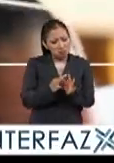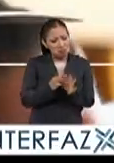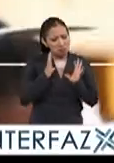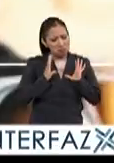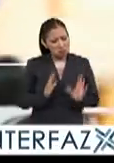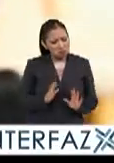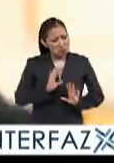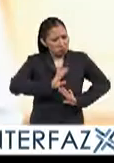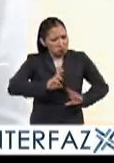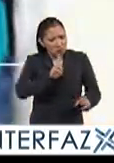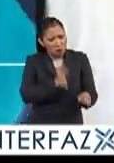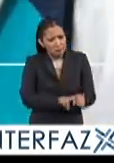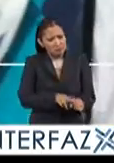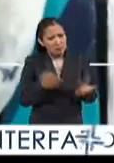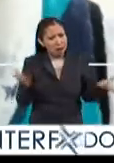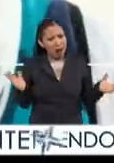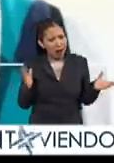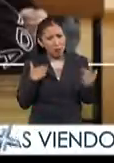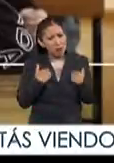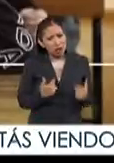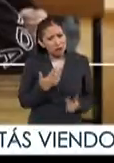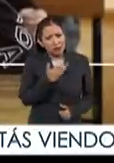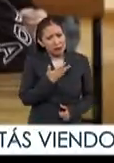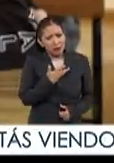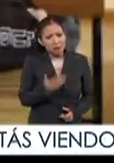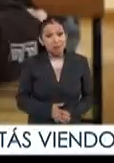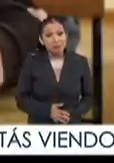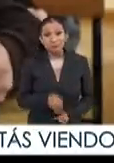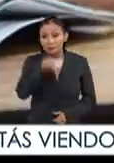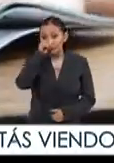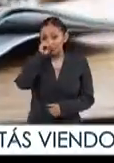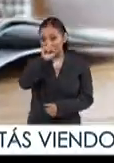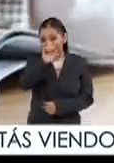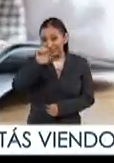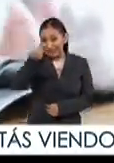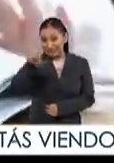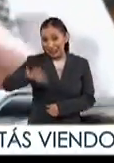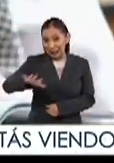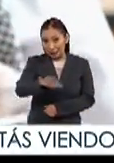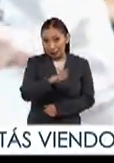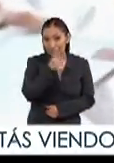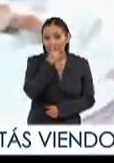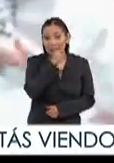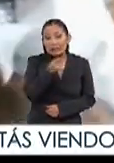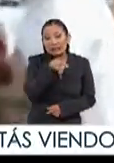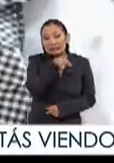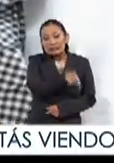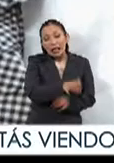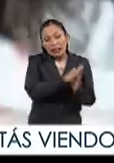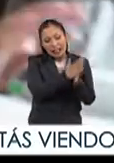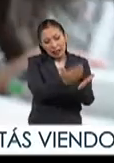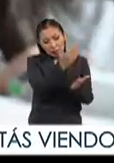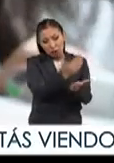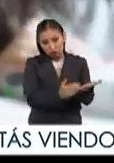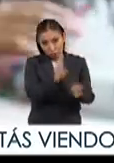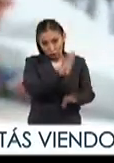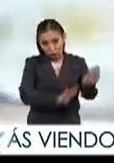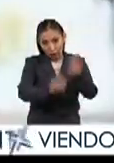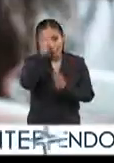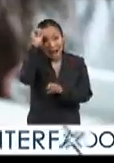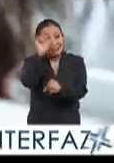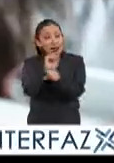sensorial que es con el que los seres humanos contamos. La Secretaría de Educación Pública señala que los libros de biología